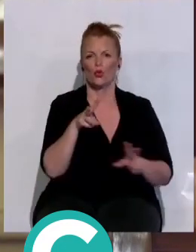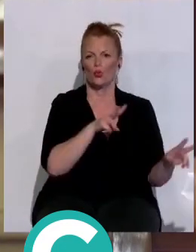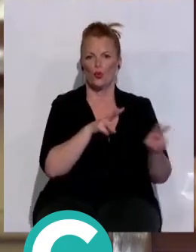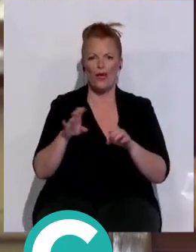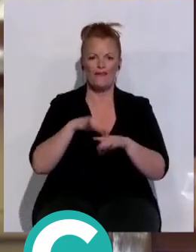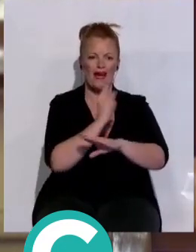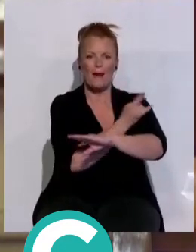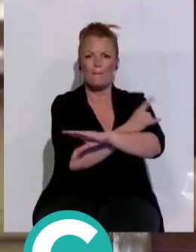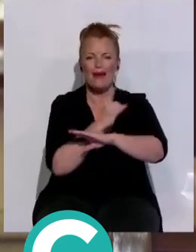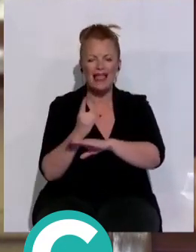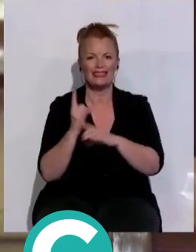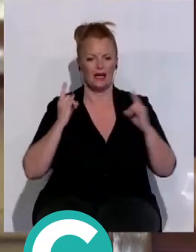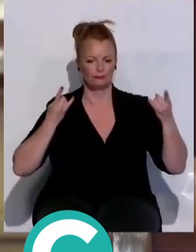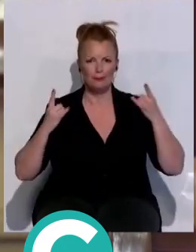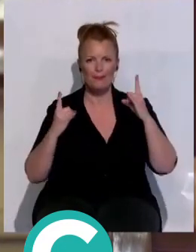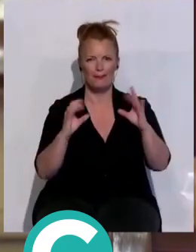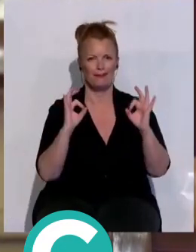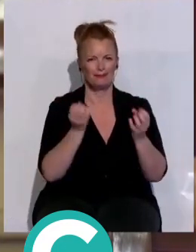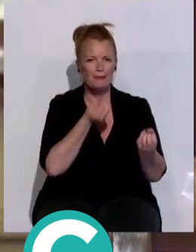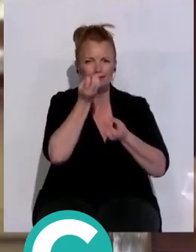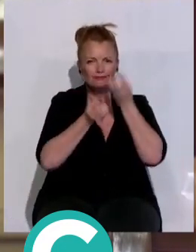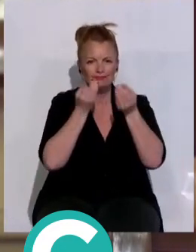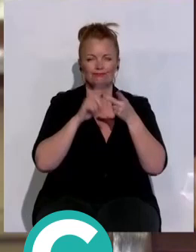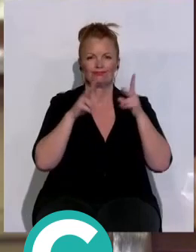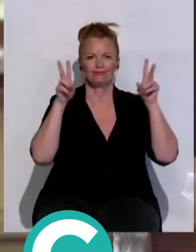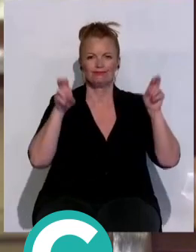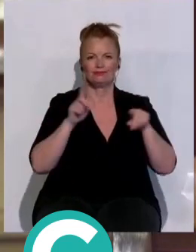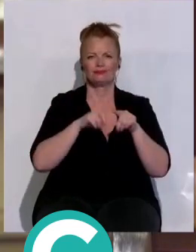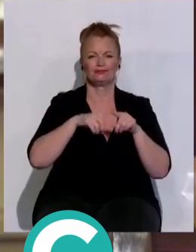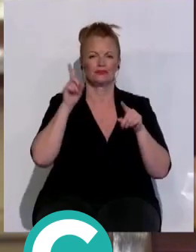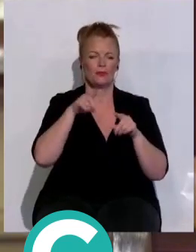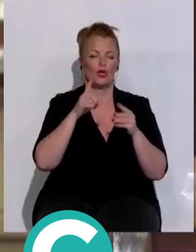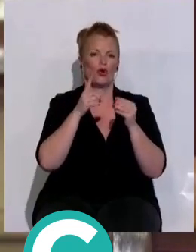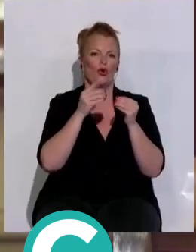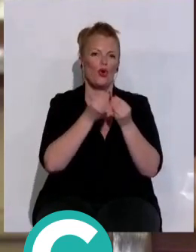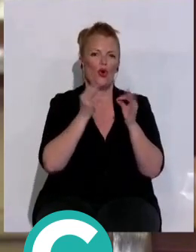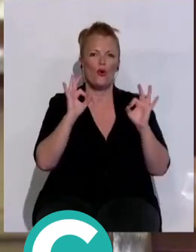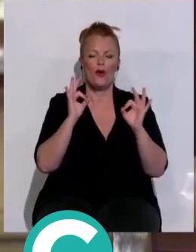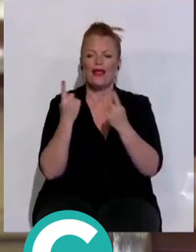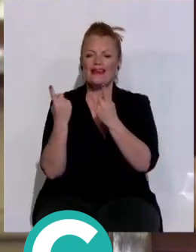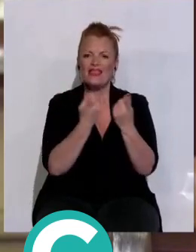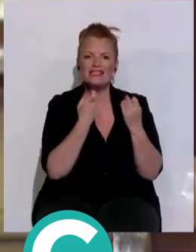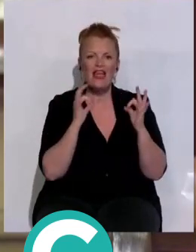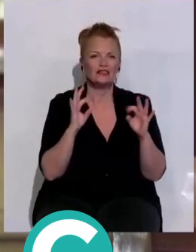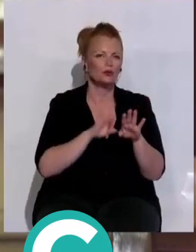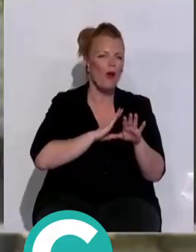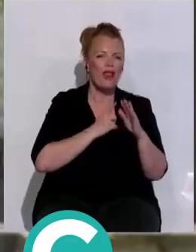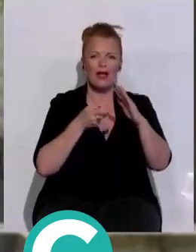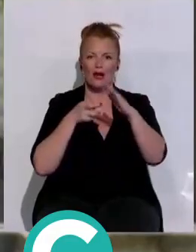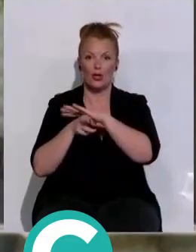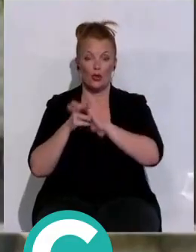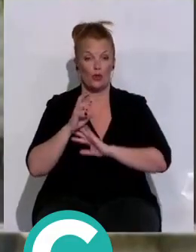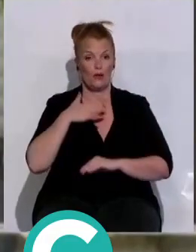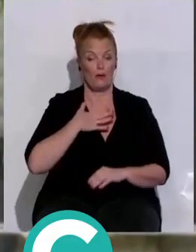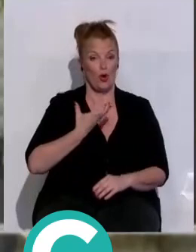plantación de nuevas especies, la sustitución de parte del arbolado existente por otros con menores necesidades en recursos. La Junta de